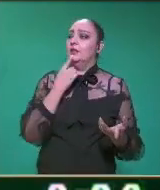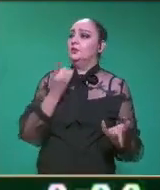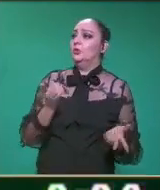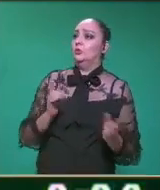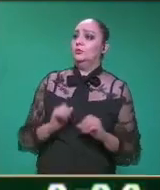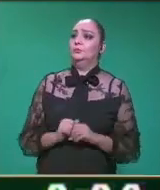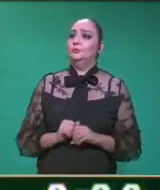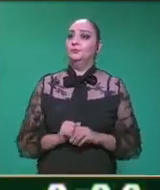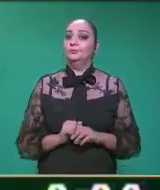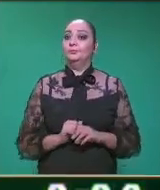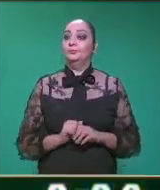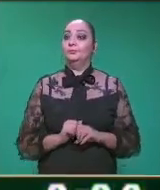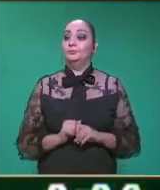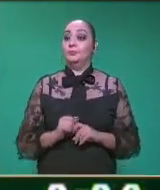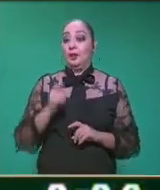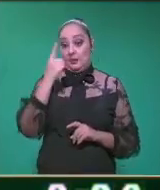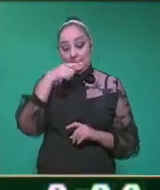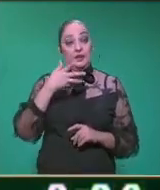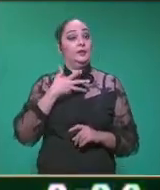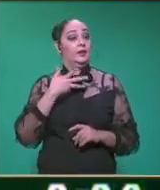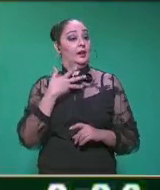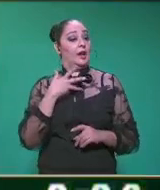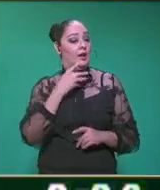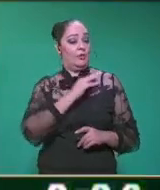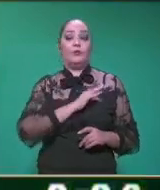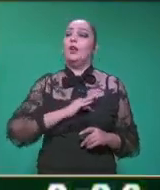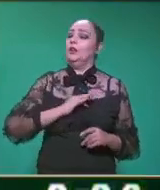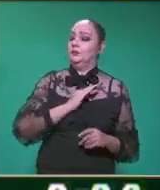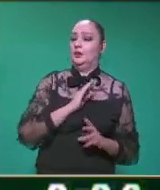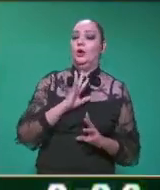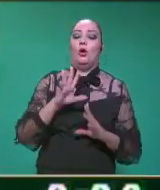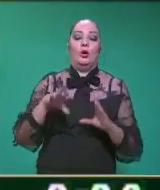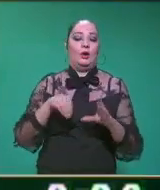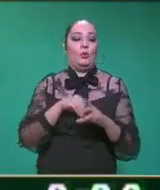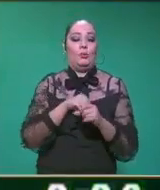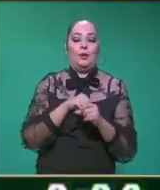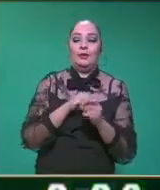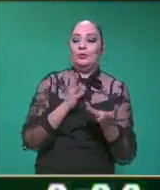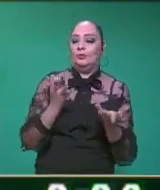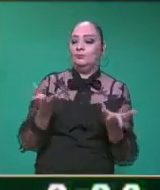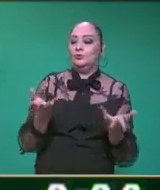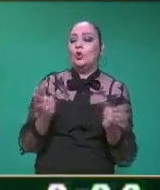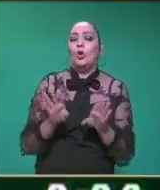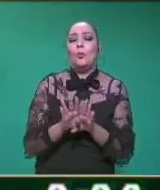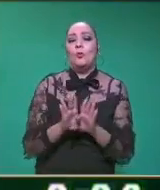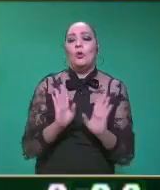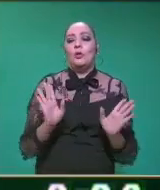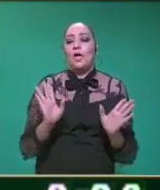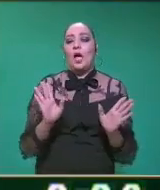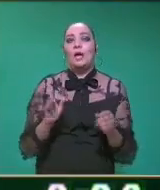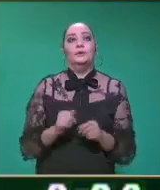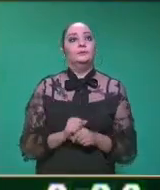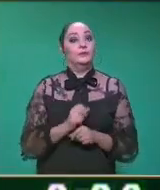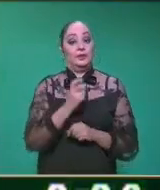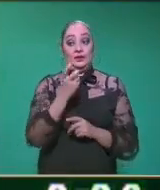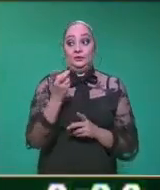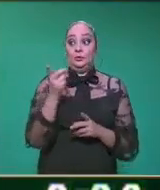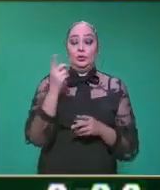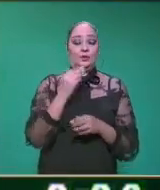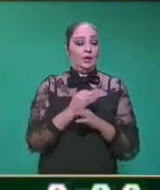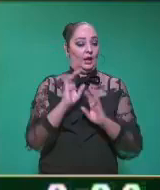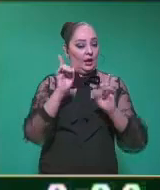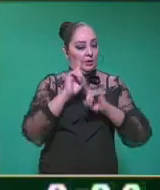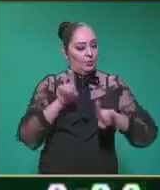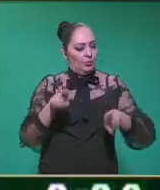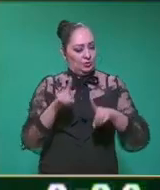para tener felicidad. Entonces vamos a ver por último cómo quedó nuestra canción. Esta pista que están escuchando aquí